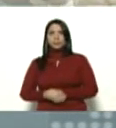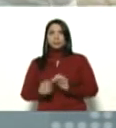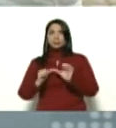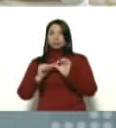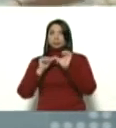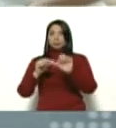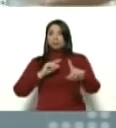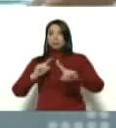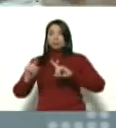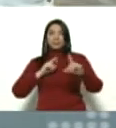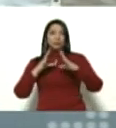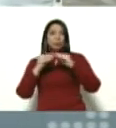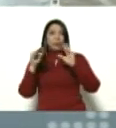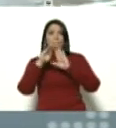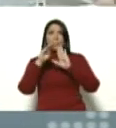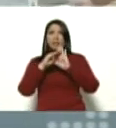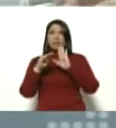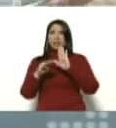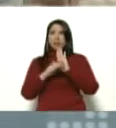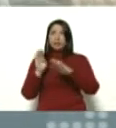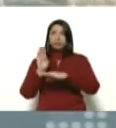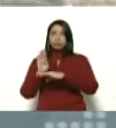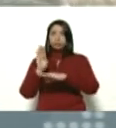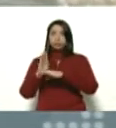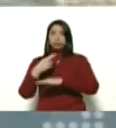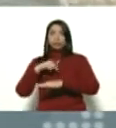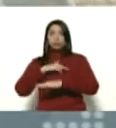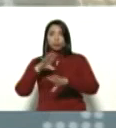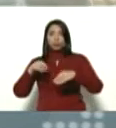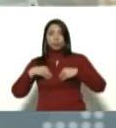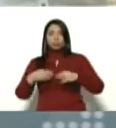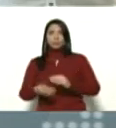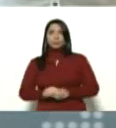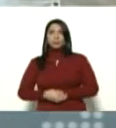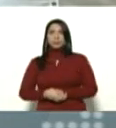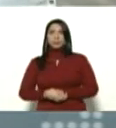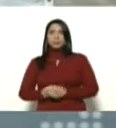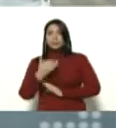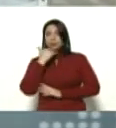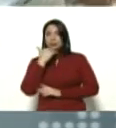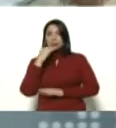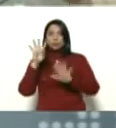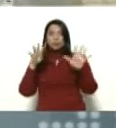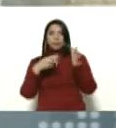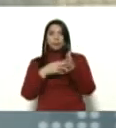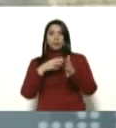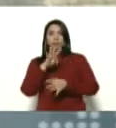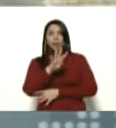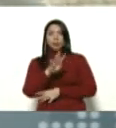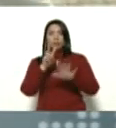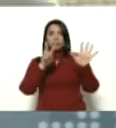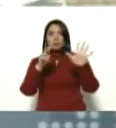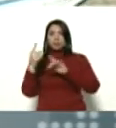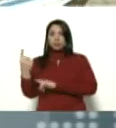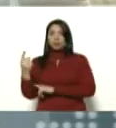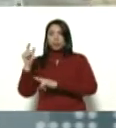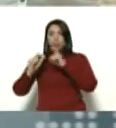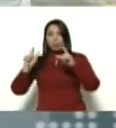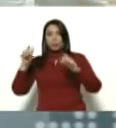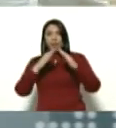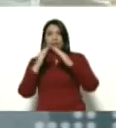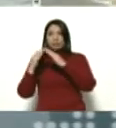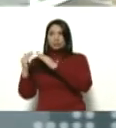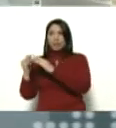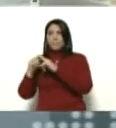ejecutando con todas las medidas y precauciones que hemos establecido cerca de nueve mil cuatrocientas setenta y un viviendas